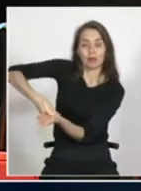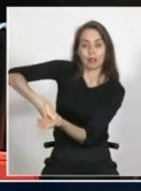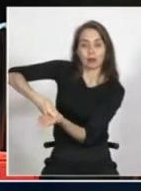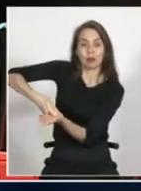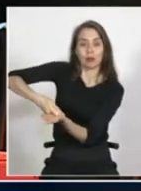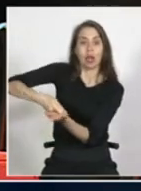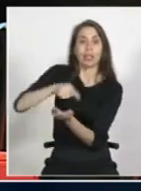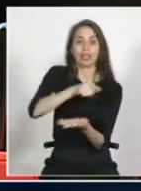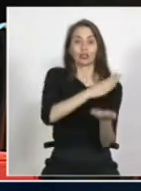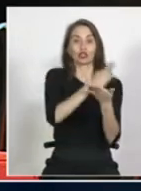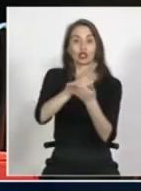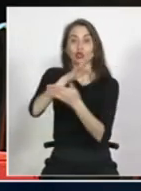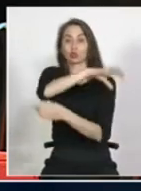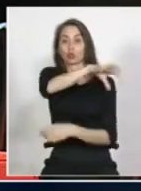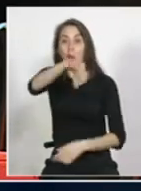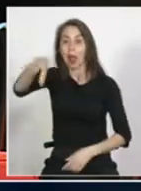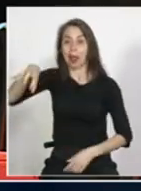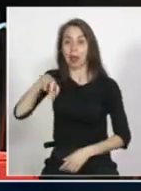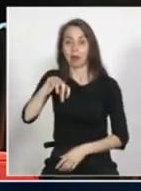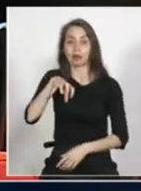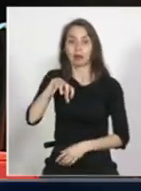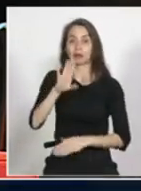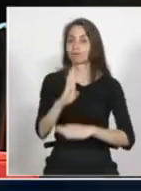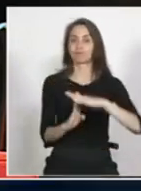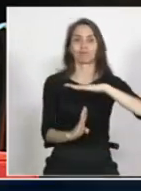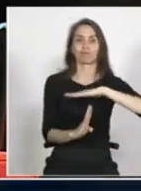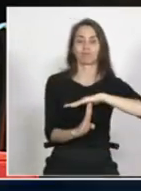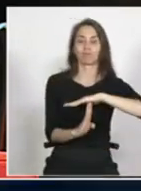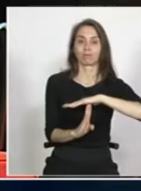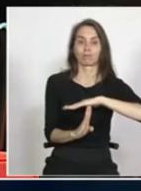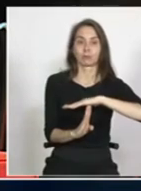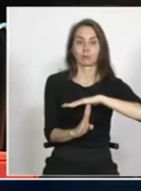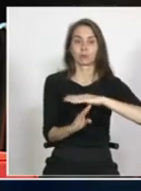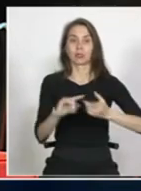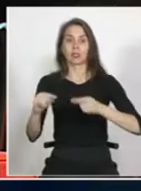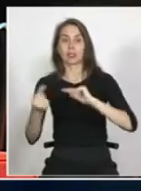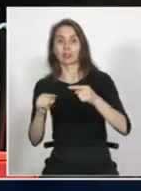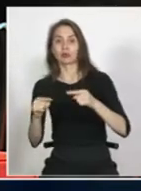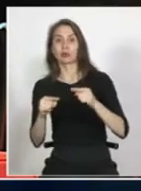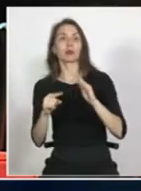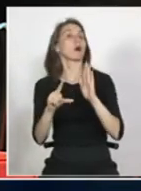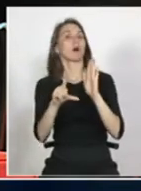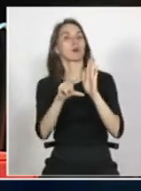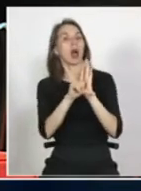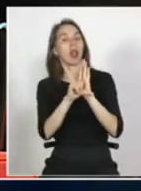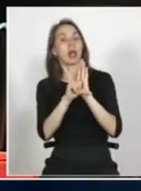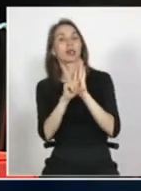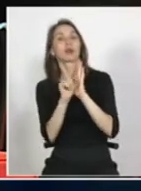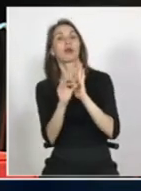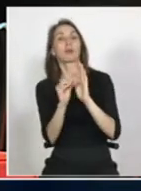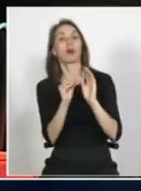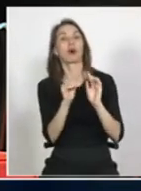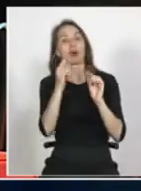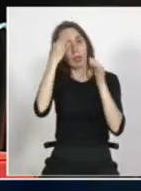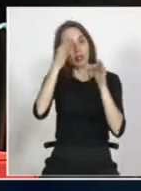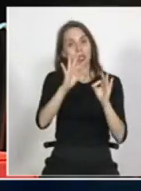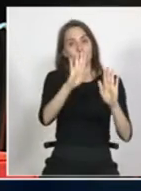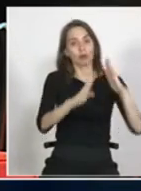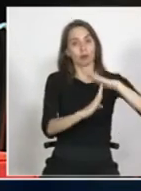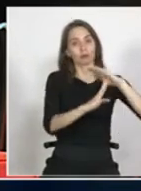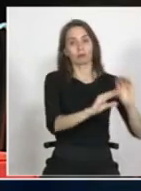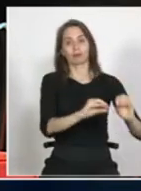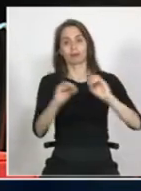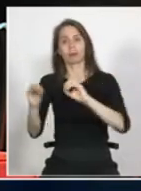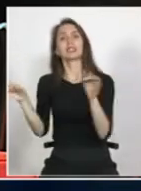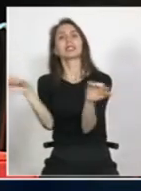tuvo que decir, hoy día está en un stand-by porque estamos discutiendo un almicelaneado que les permitiría aplazar al menos la decisión. Pero, ¿por qué me